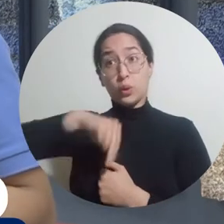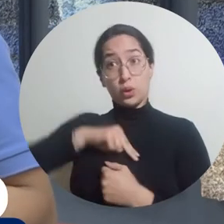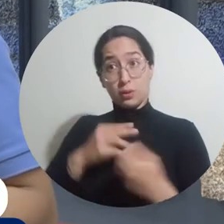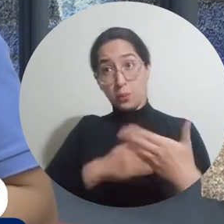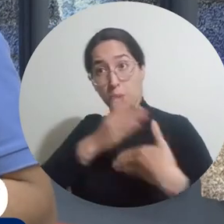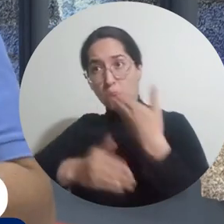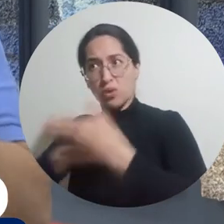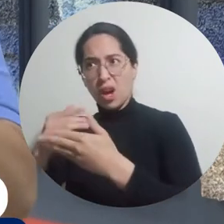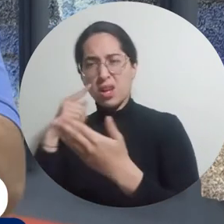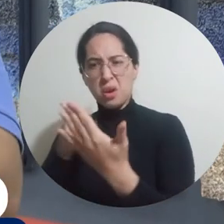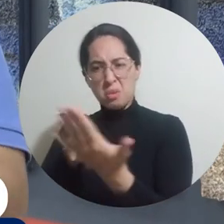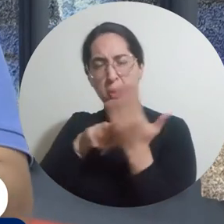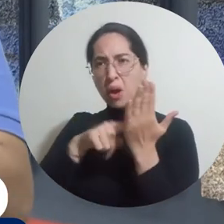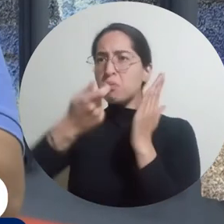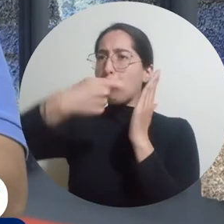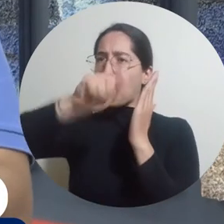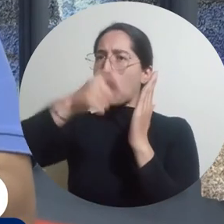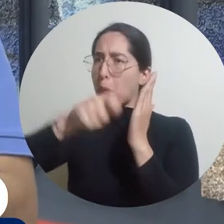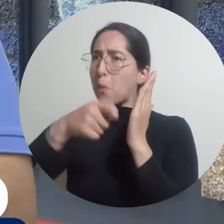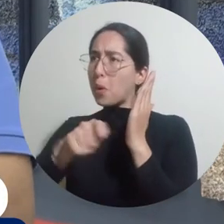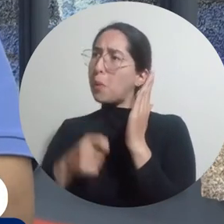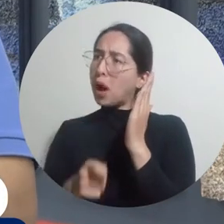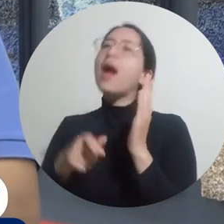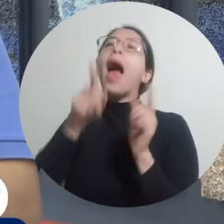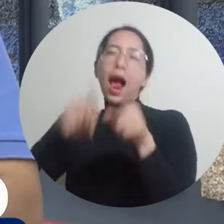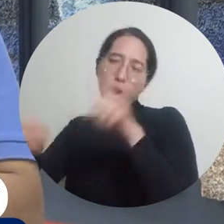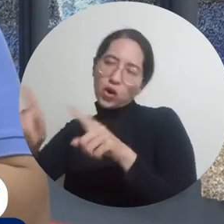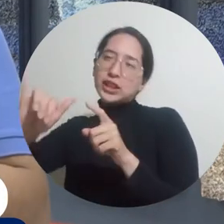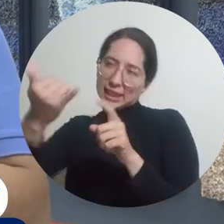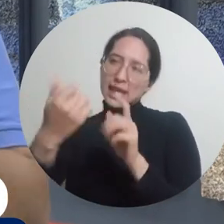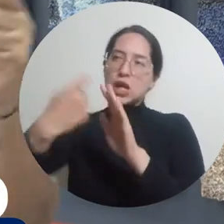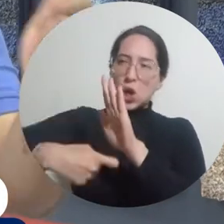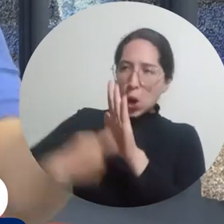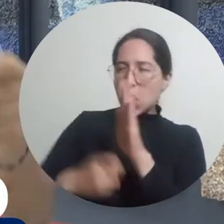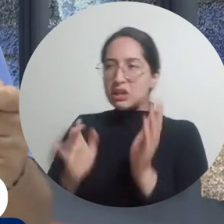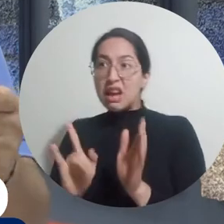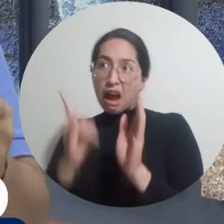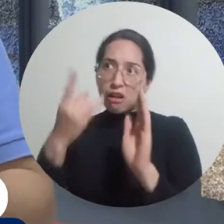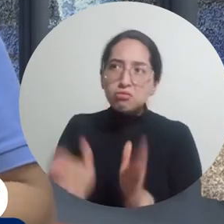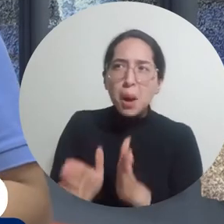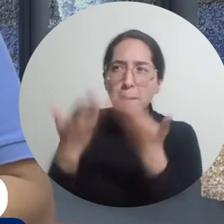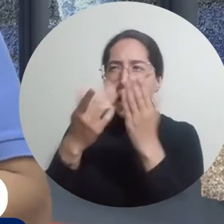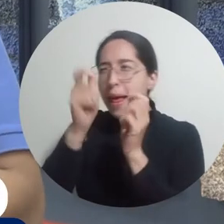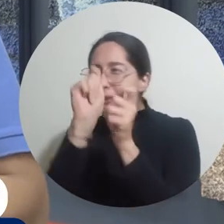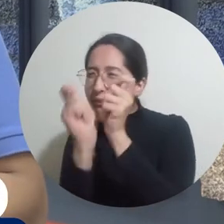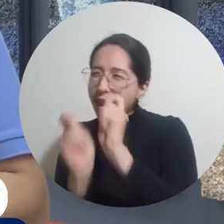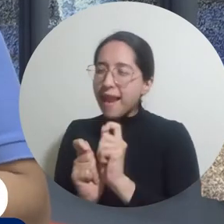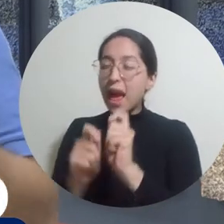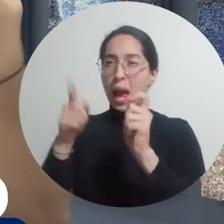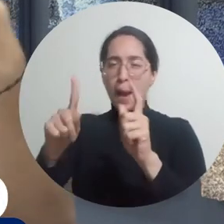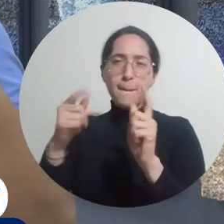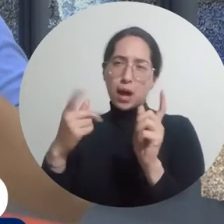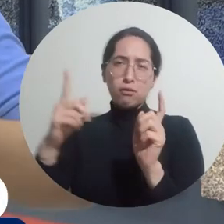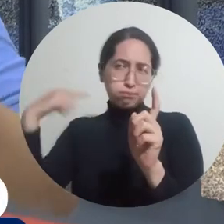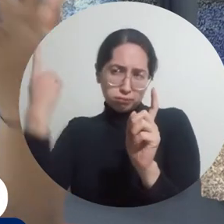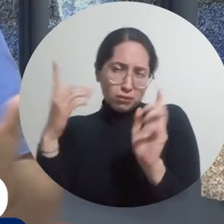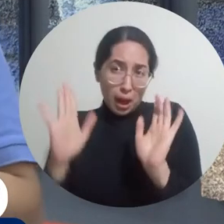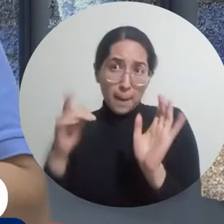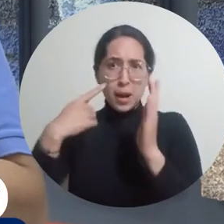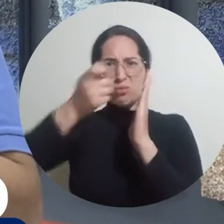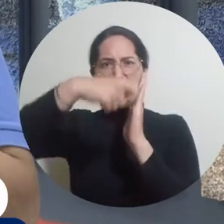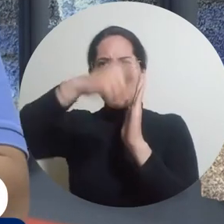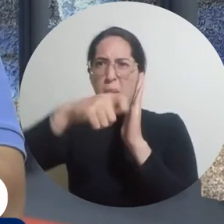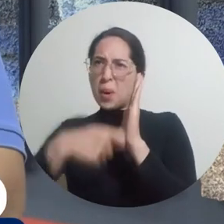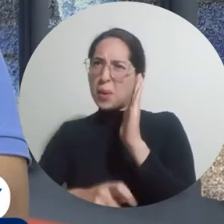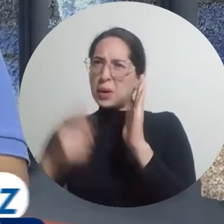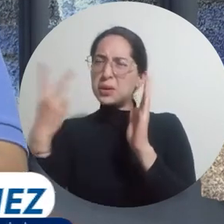evaluados con, por supuesto, algunas oportunidades de mejora y algunos detalles por ajustar. Pero más allá de eso, lo que está detrás de